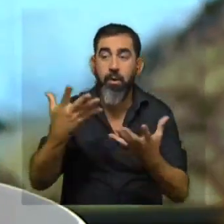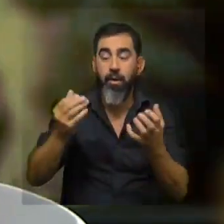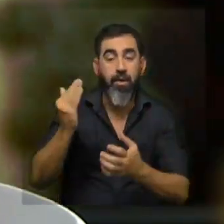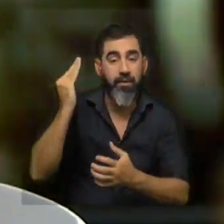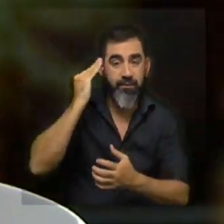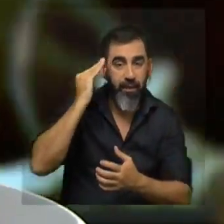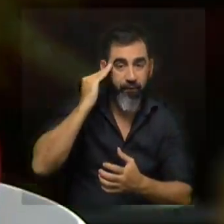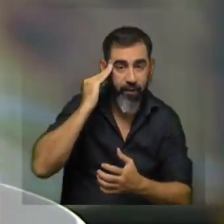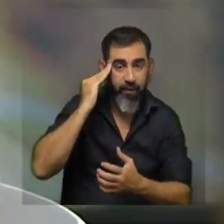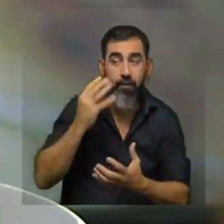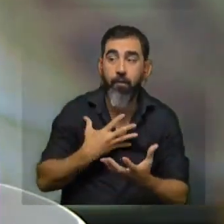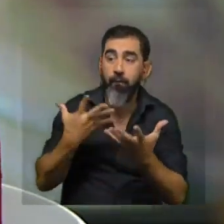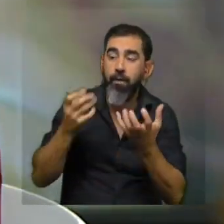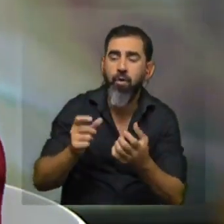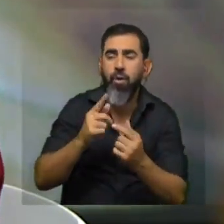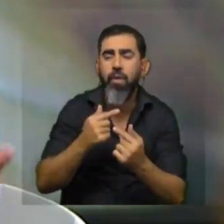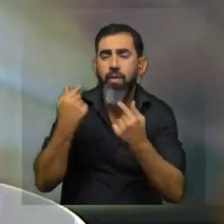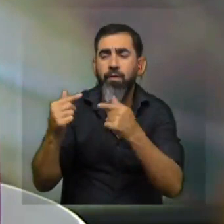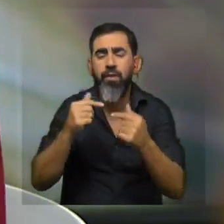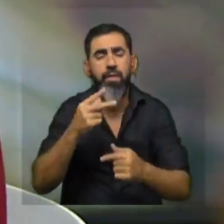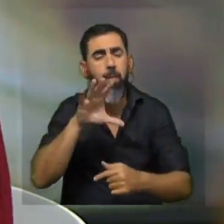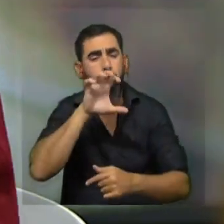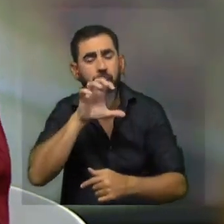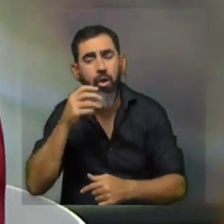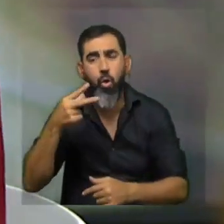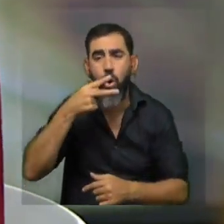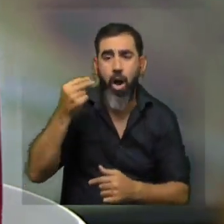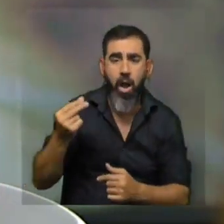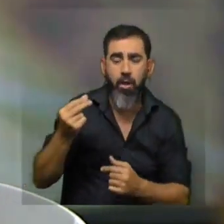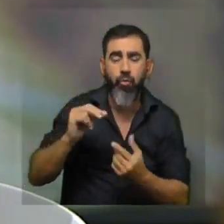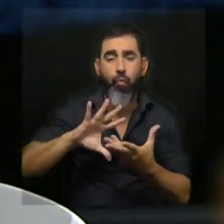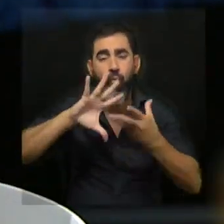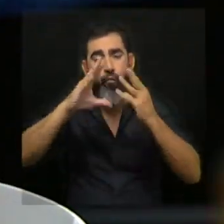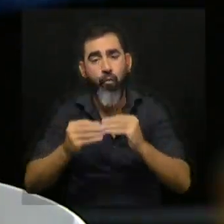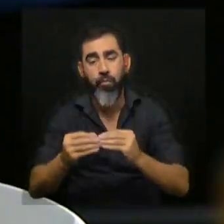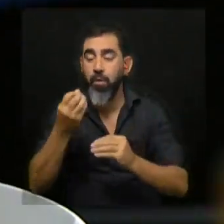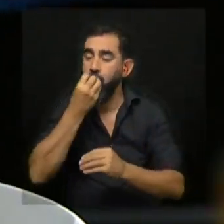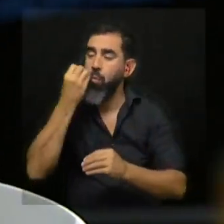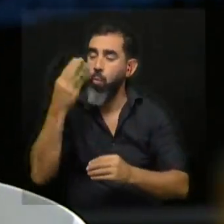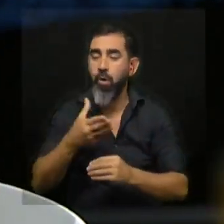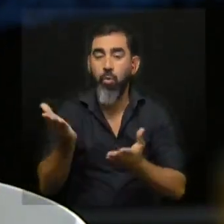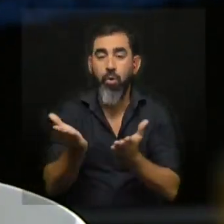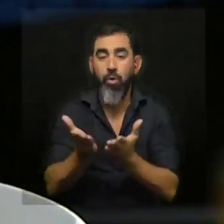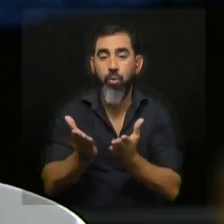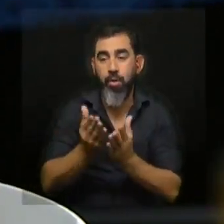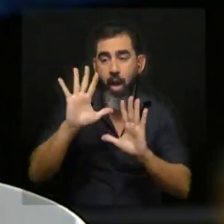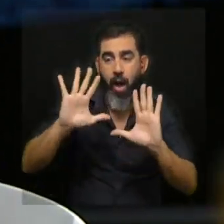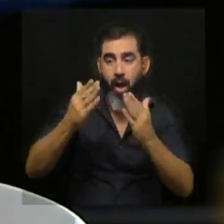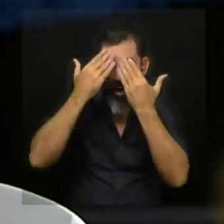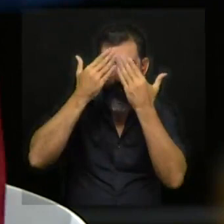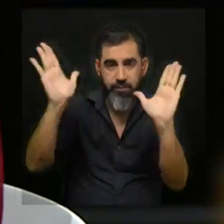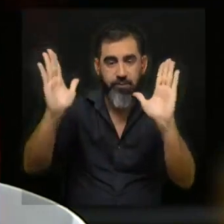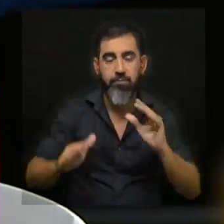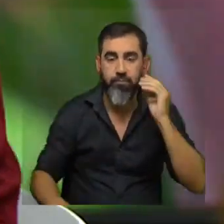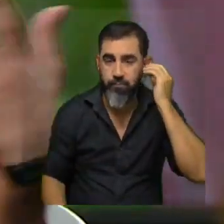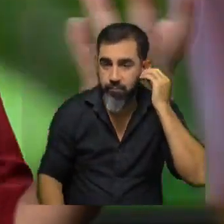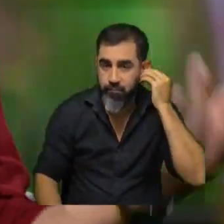estudiantes entran y dicen yo quiero saber la diferencia entre el perro y el gato a nivel de la clínica del manejo y está buenísimo que los gurises entren con esa cabeza así que bueno está